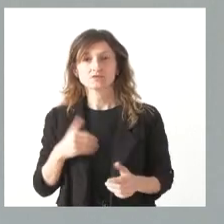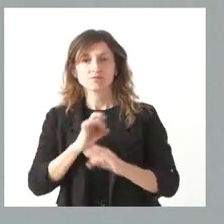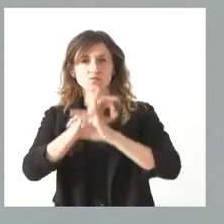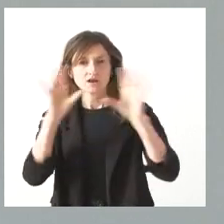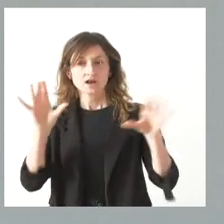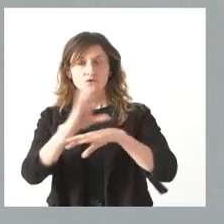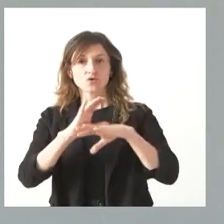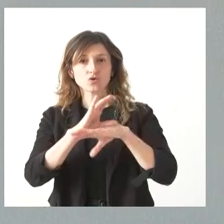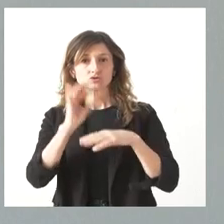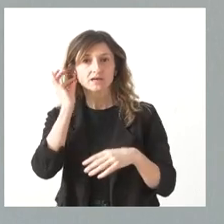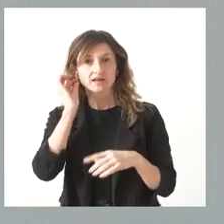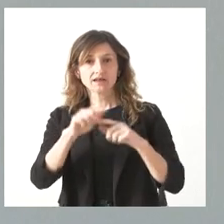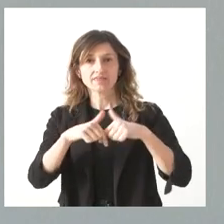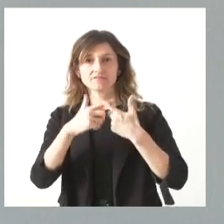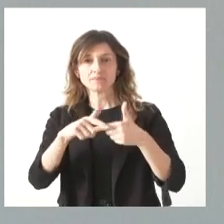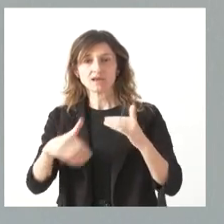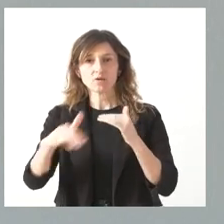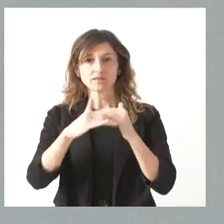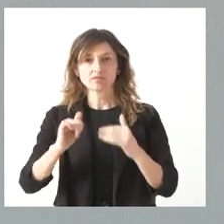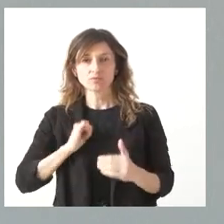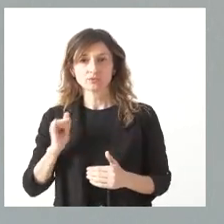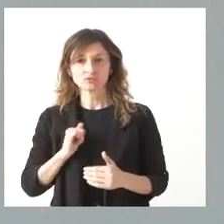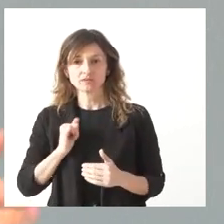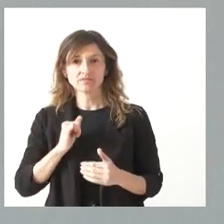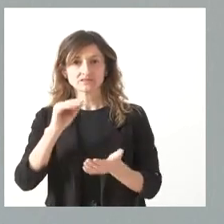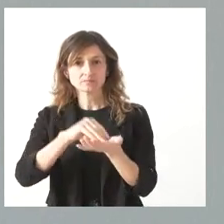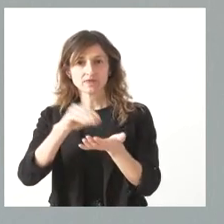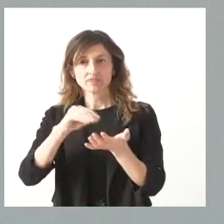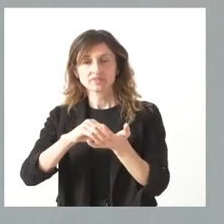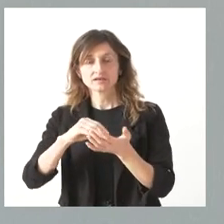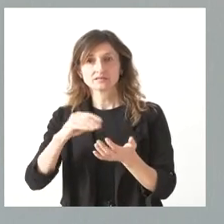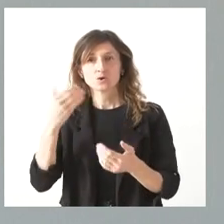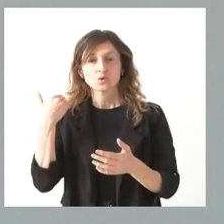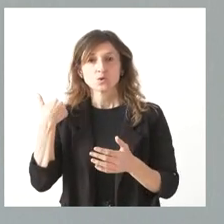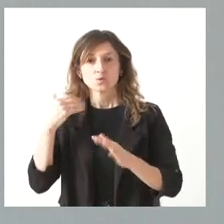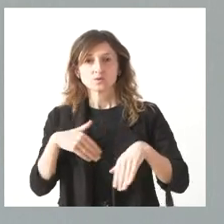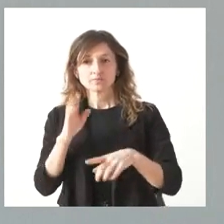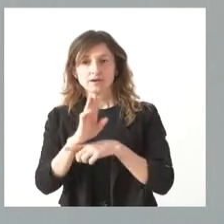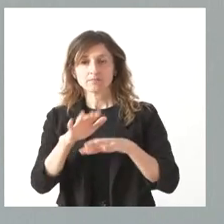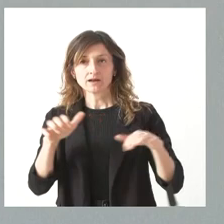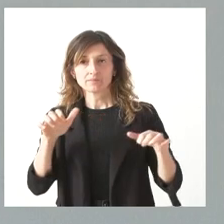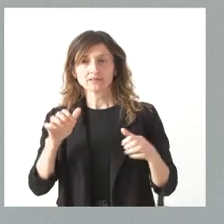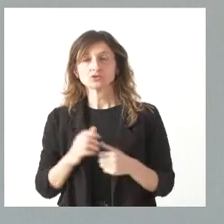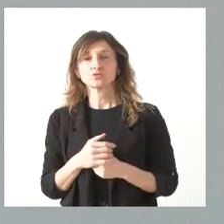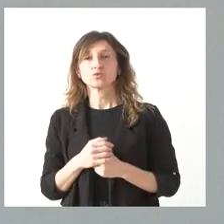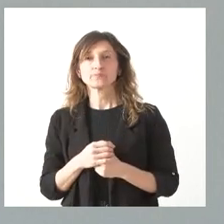consejera de Familia, igualdad de oportunidades en varias ocasiones y la última en el ámbito parlamentario y pueden ustedes